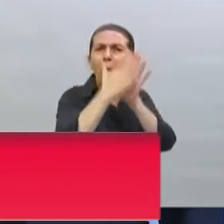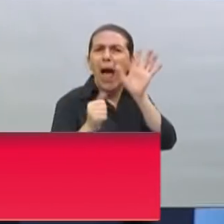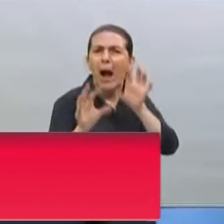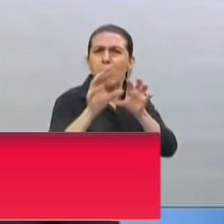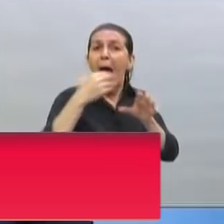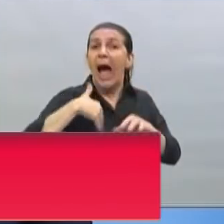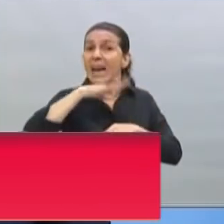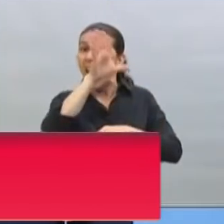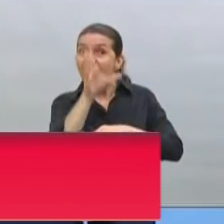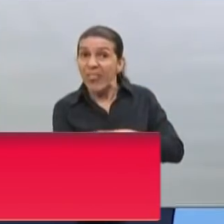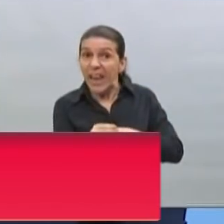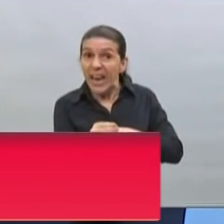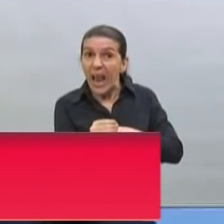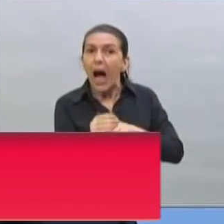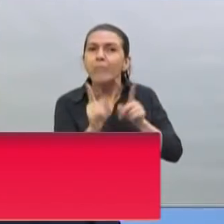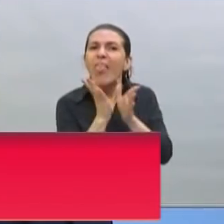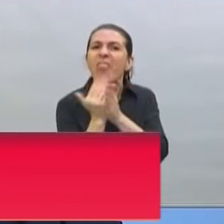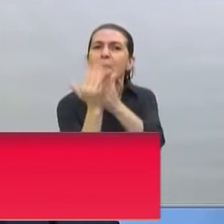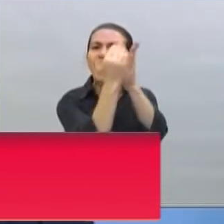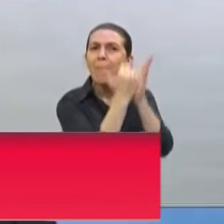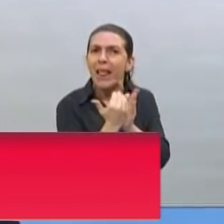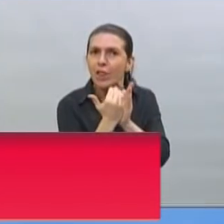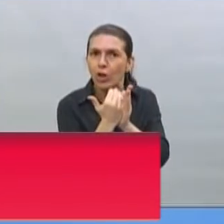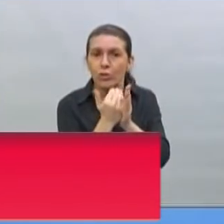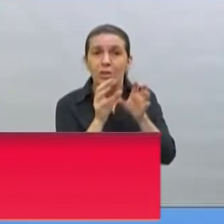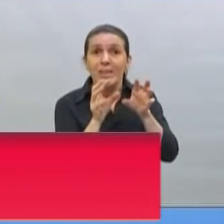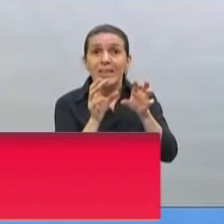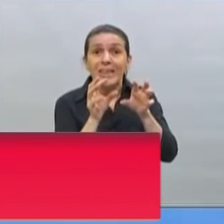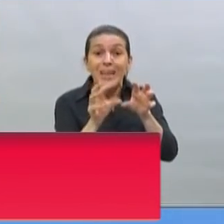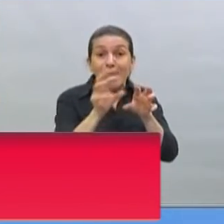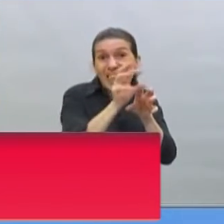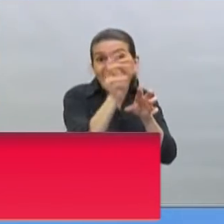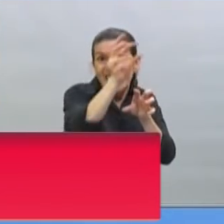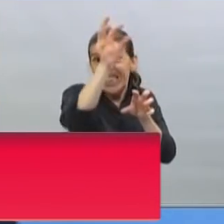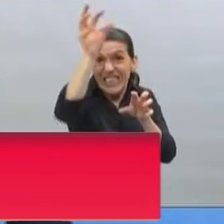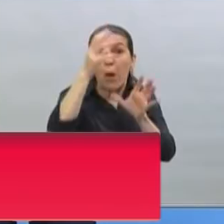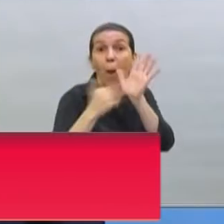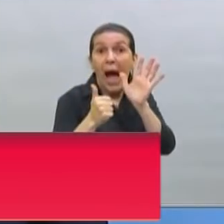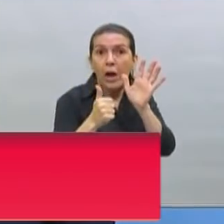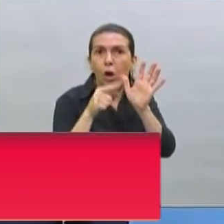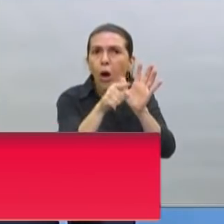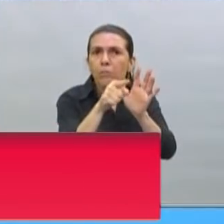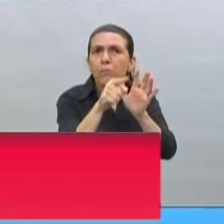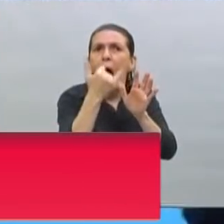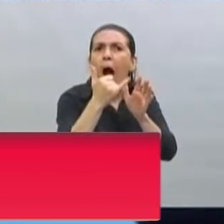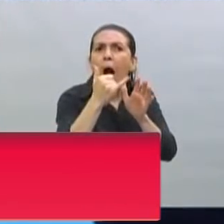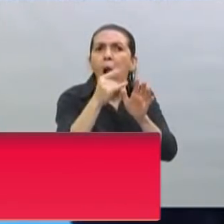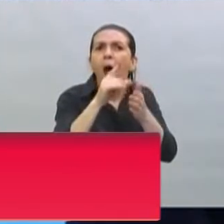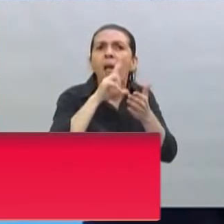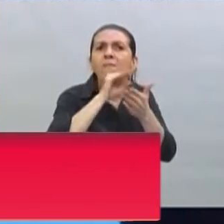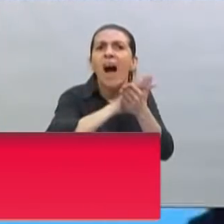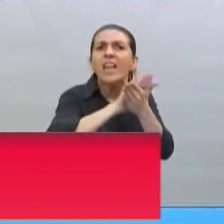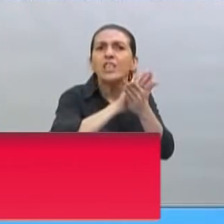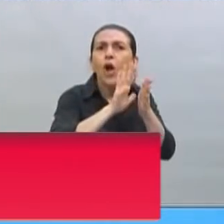Argentina dividido por departamentos. Toda la zona que está en blanco habla de lugares donde no ha habido ningún